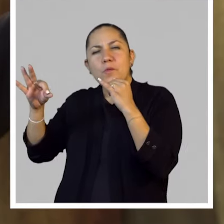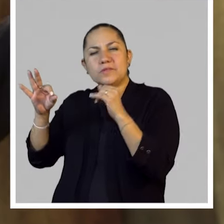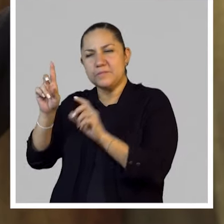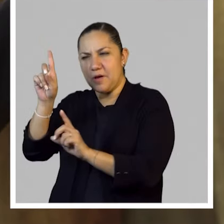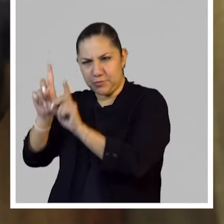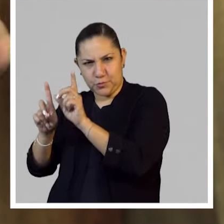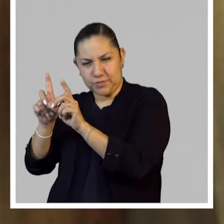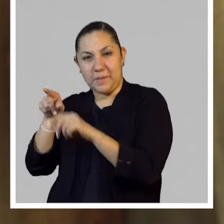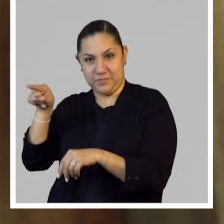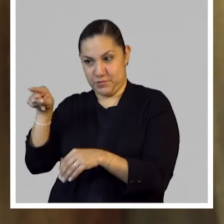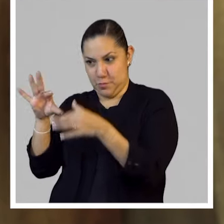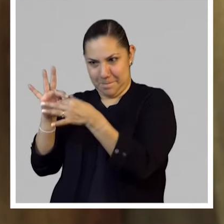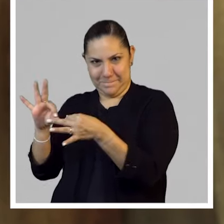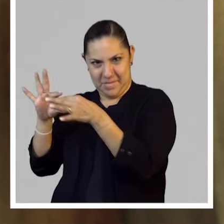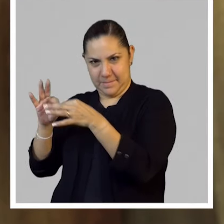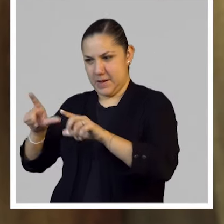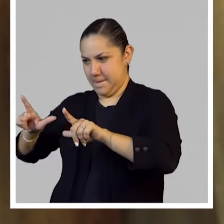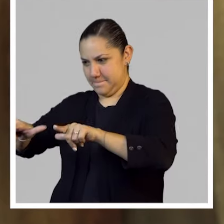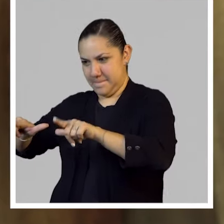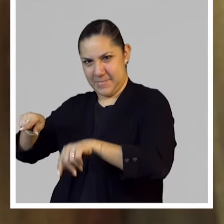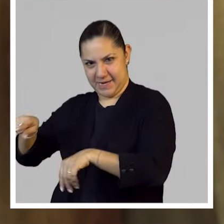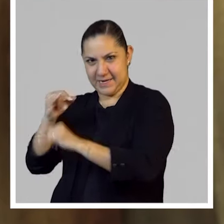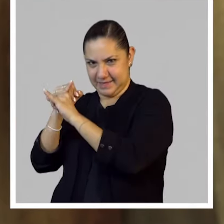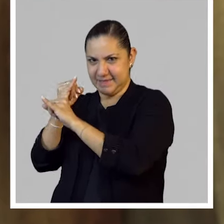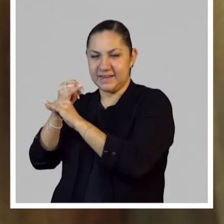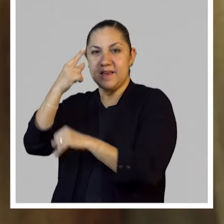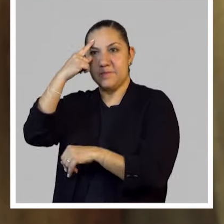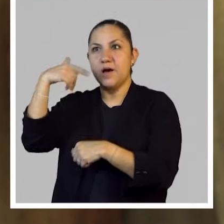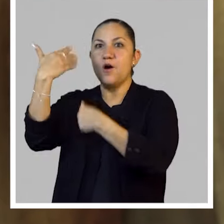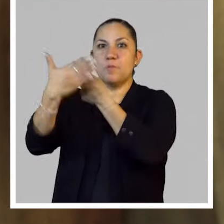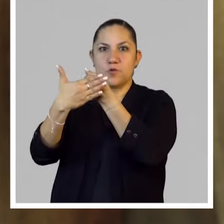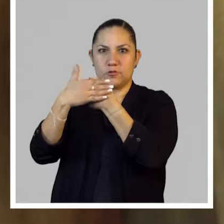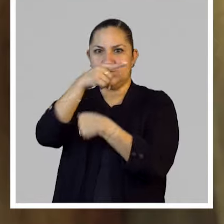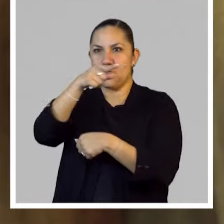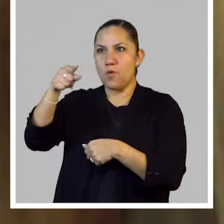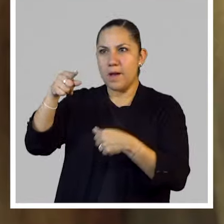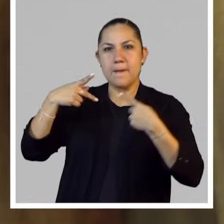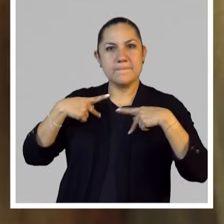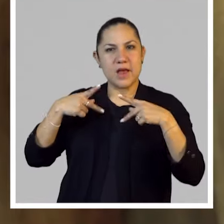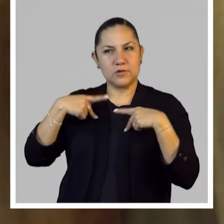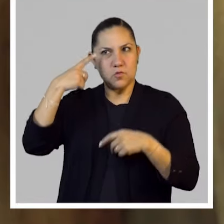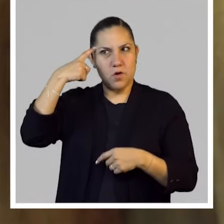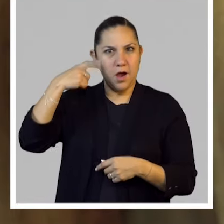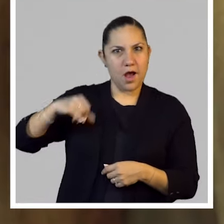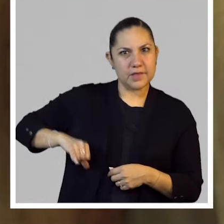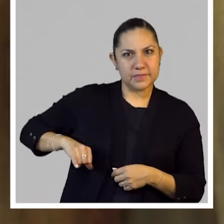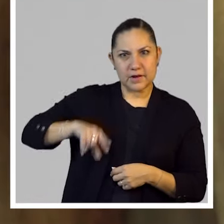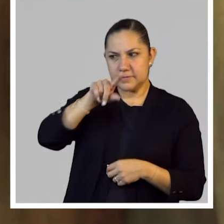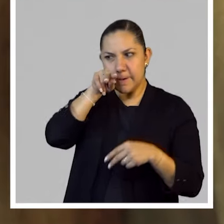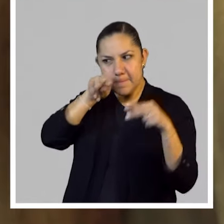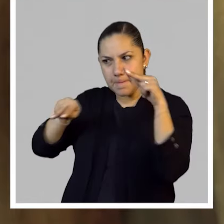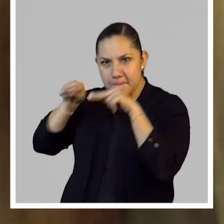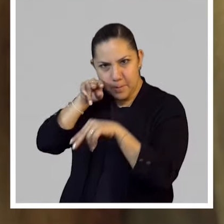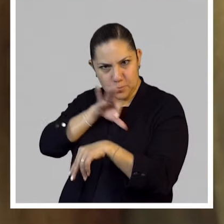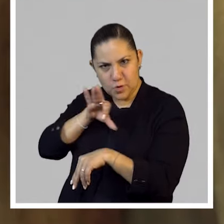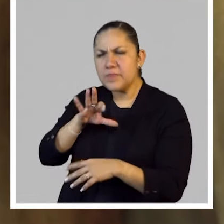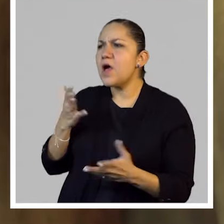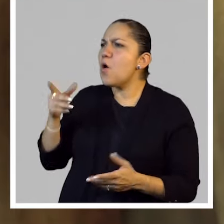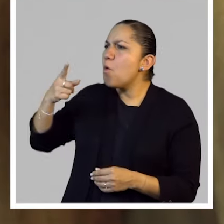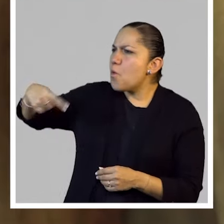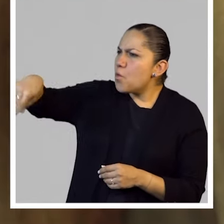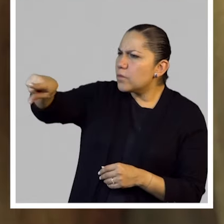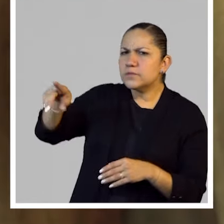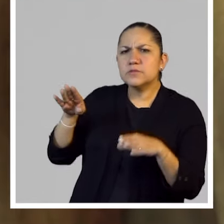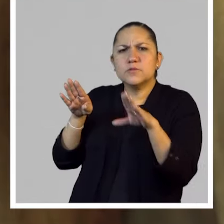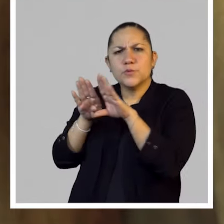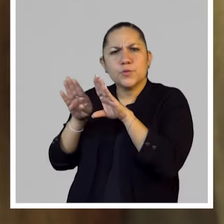pronto va a poder ser visto en línea por cualquiera que esto le esté haciendo ecos, ¿de dónde nutrieron ustedes ese archivo?